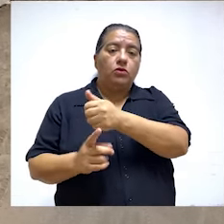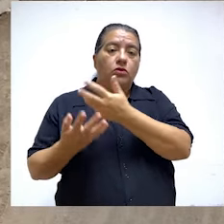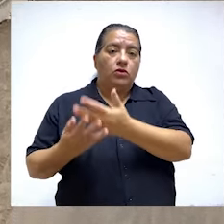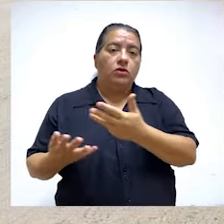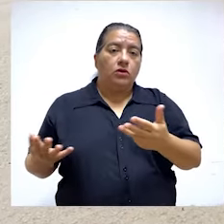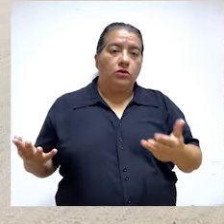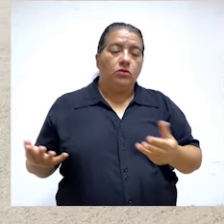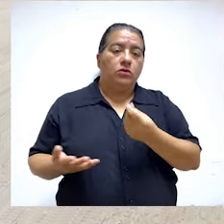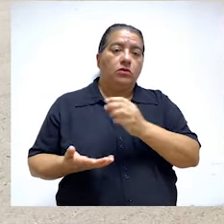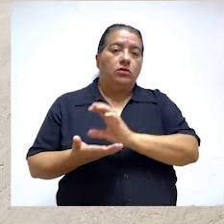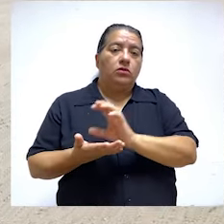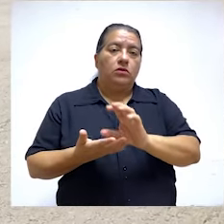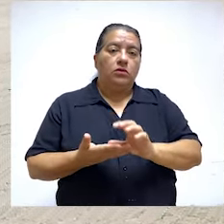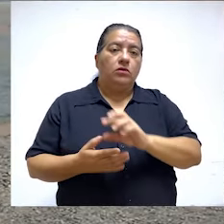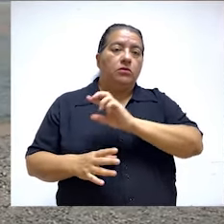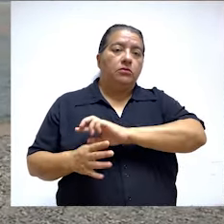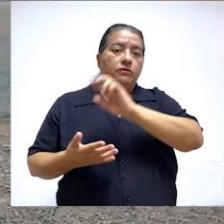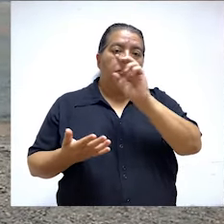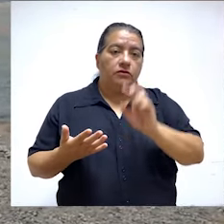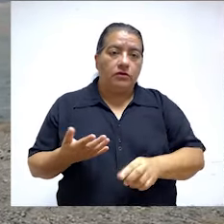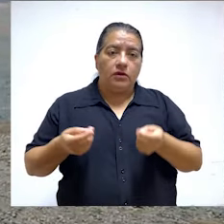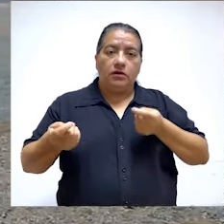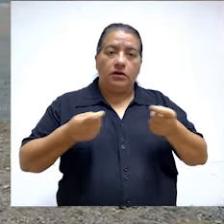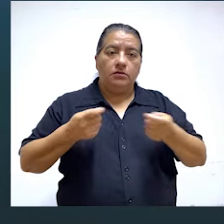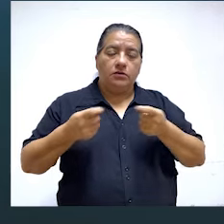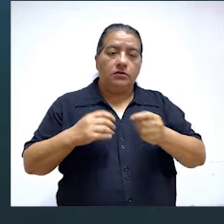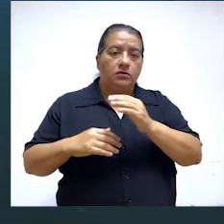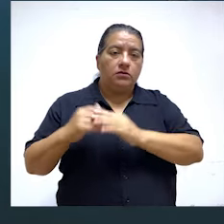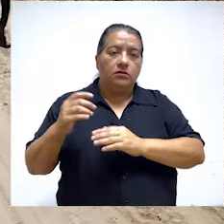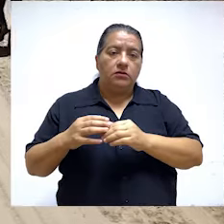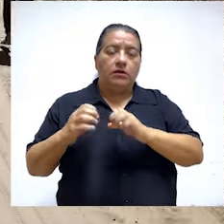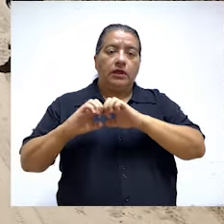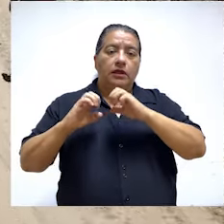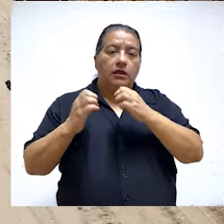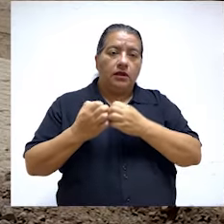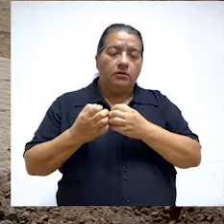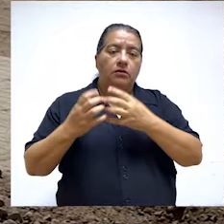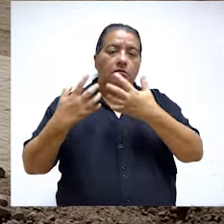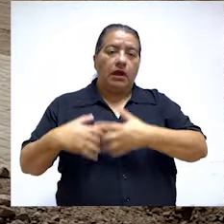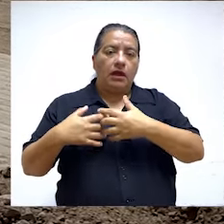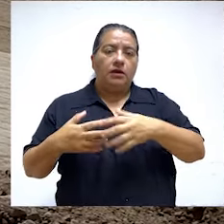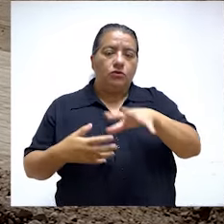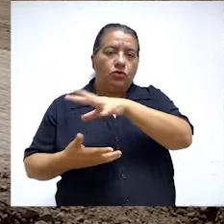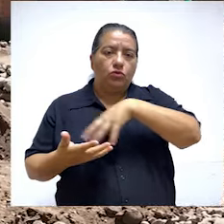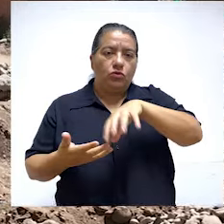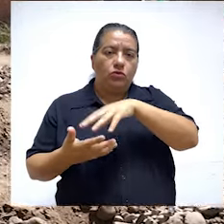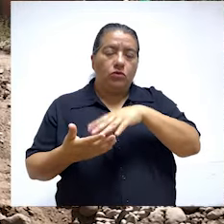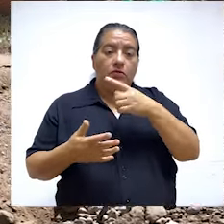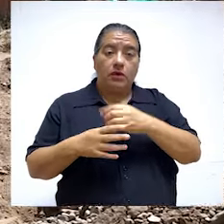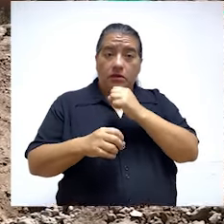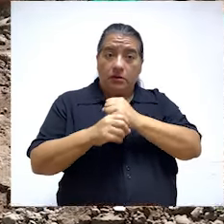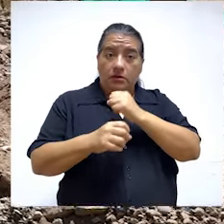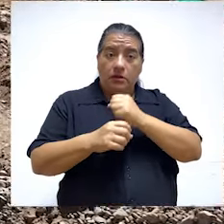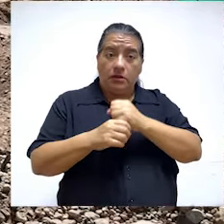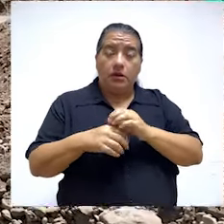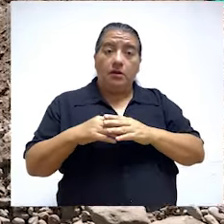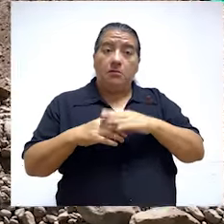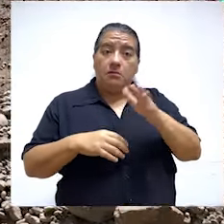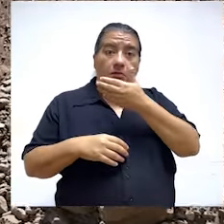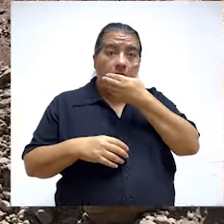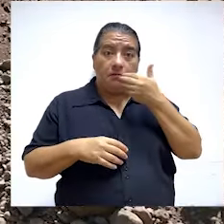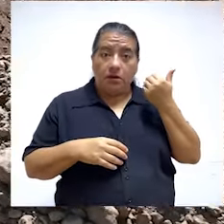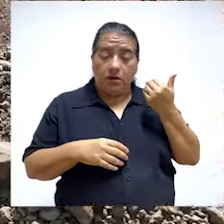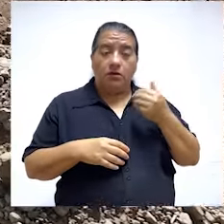presupuestales, capacidad técnica, administrativa, infraestructura, equipos o maquinarias. Para hacer su ejecución más